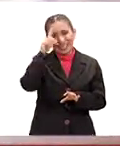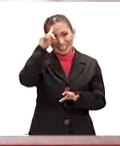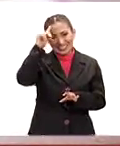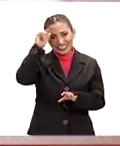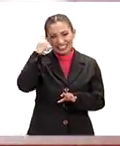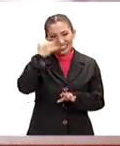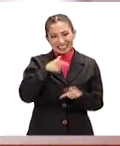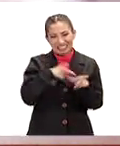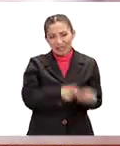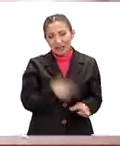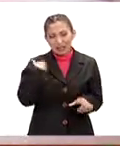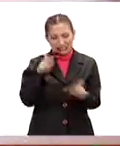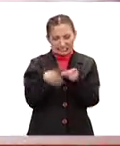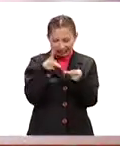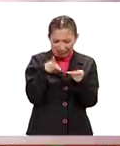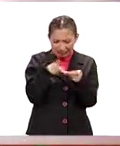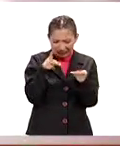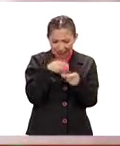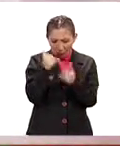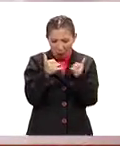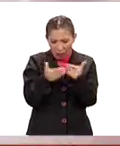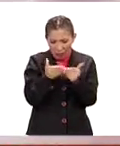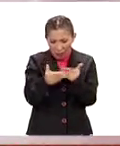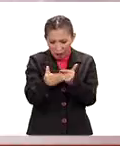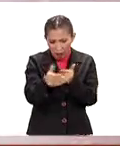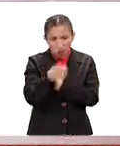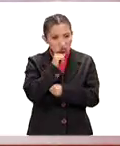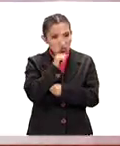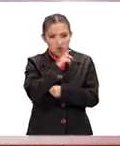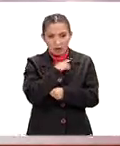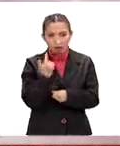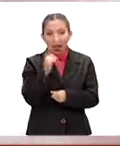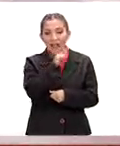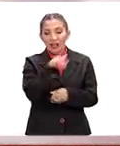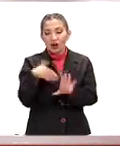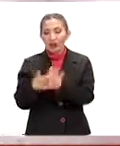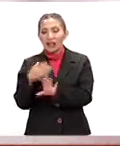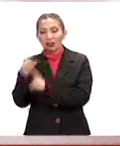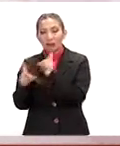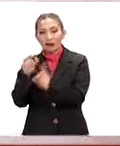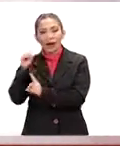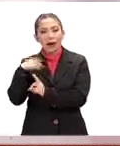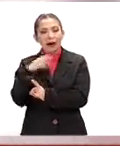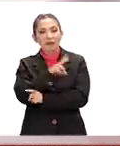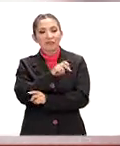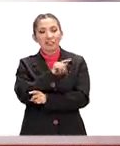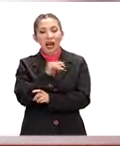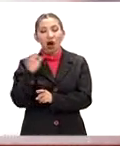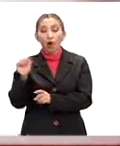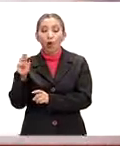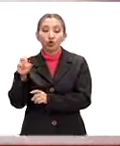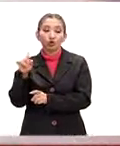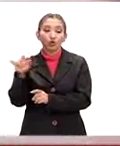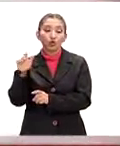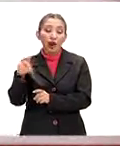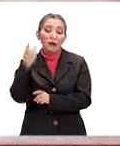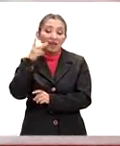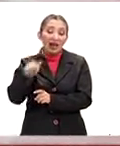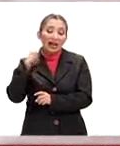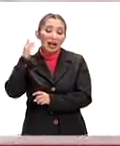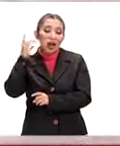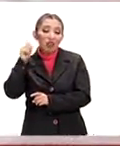seguir buscando la perfección en este torneo, que no han perdido. El Atlético contra el Deportivo, Villarreal contra Osasuna, a ver si Jonathan dos Santos